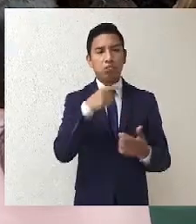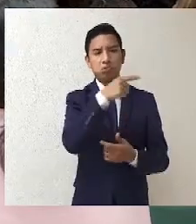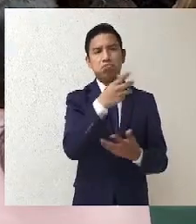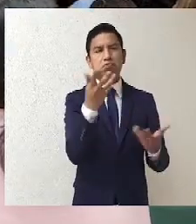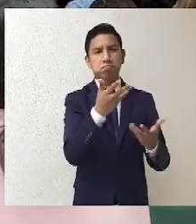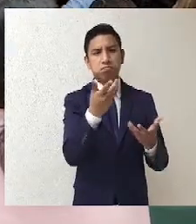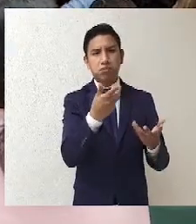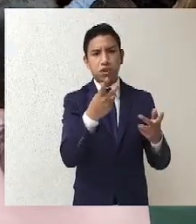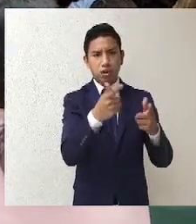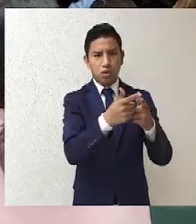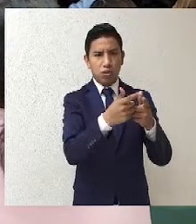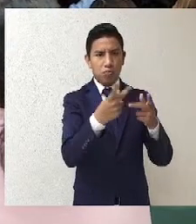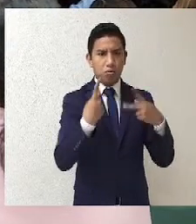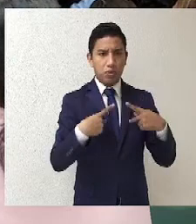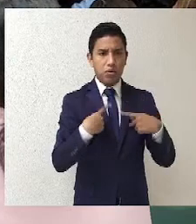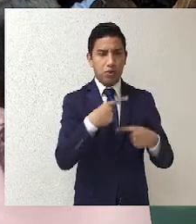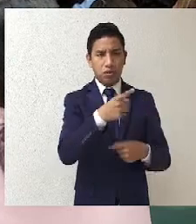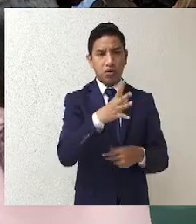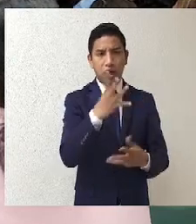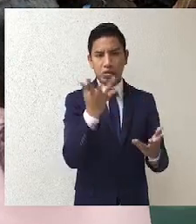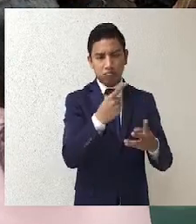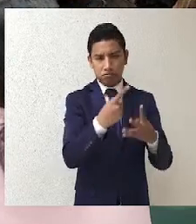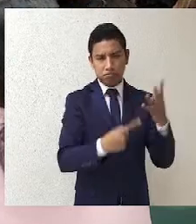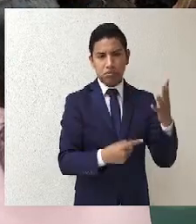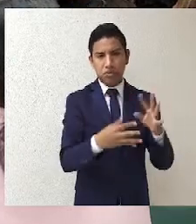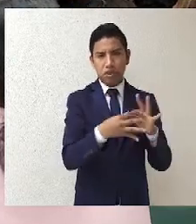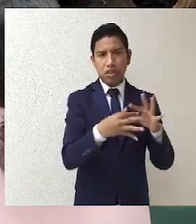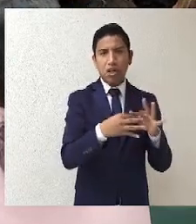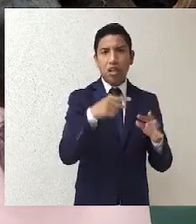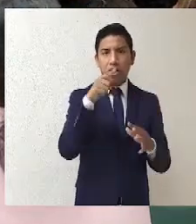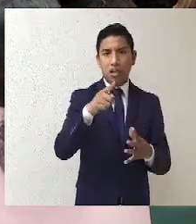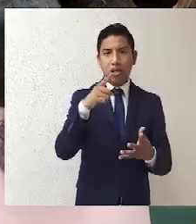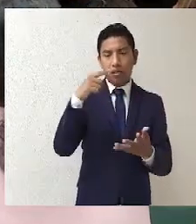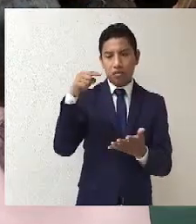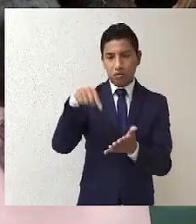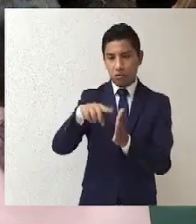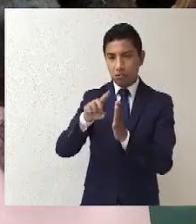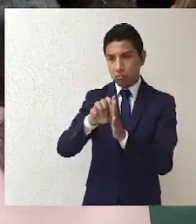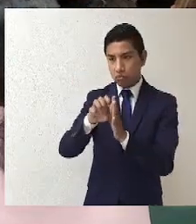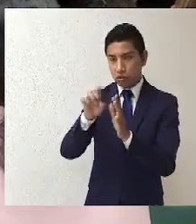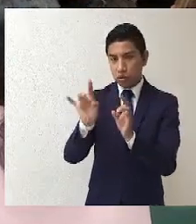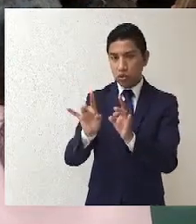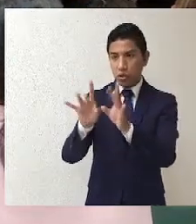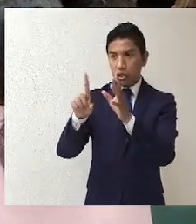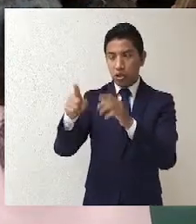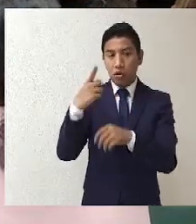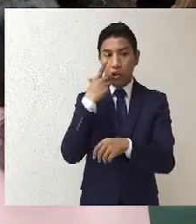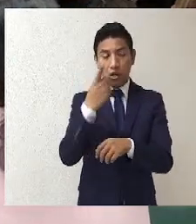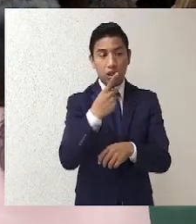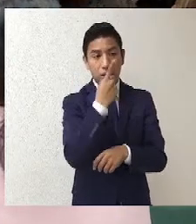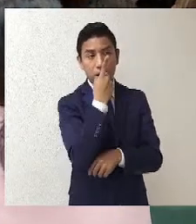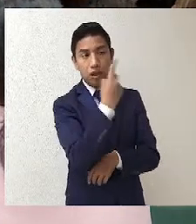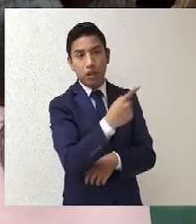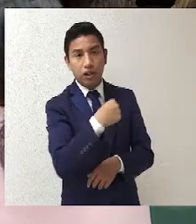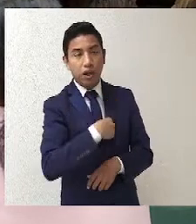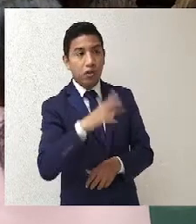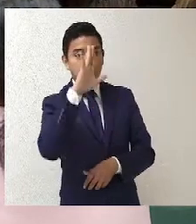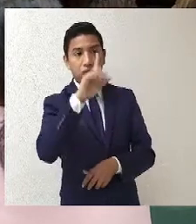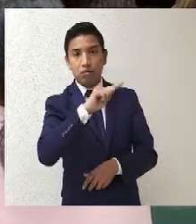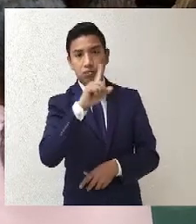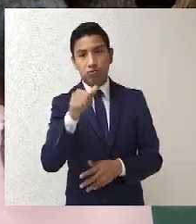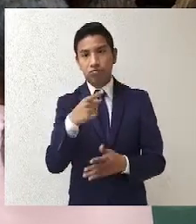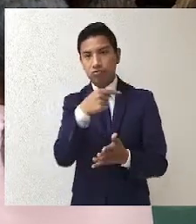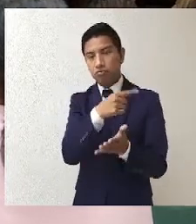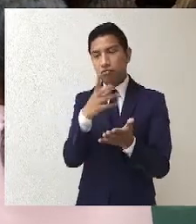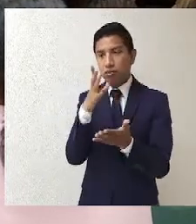Considero yo correcto, evoca la decisión impugnada y confirma el proceso interno de selección de candidaturas de Morena